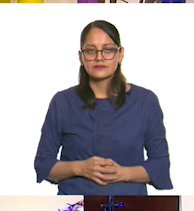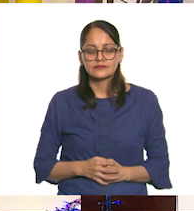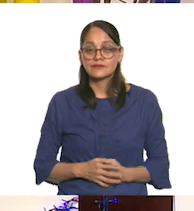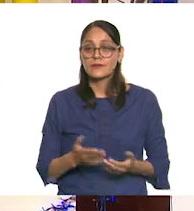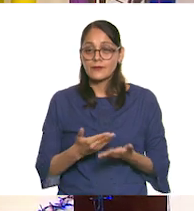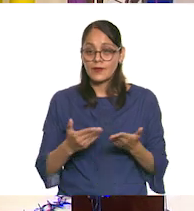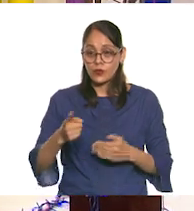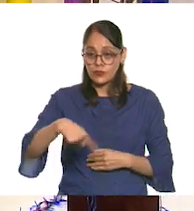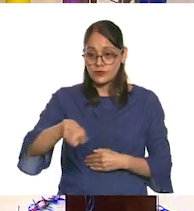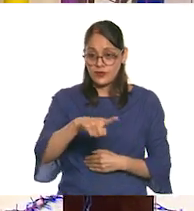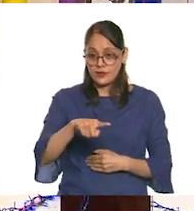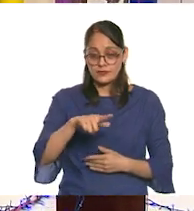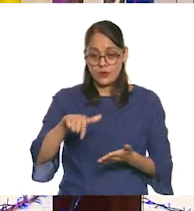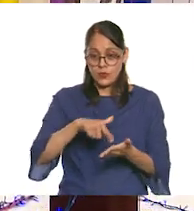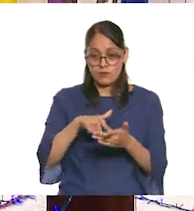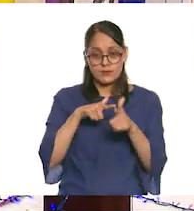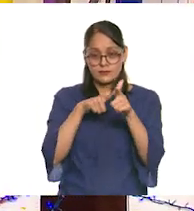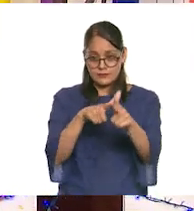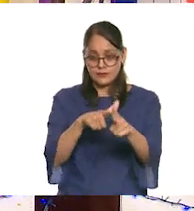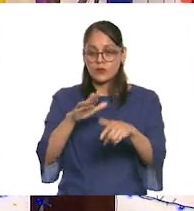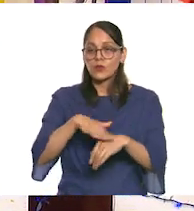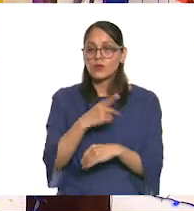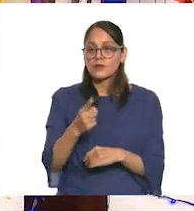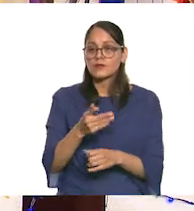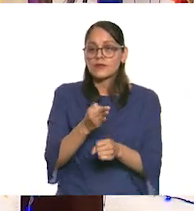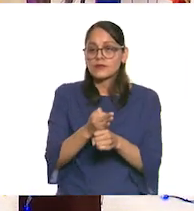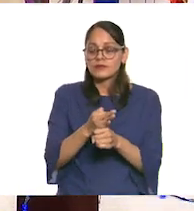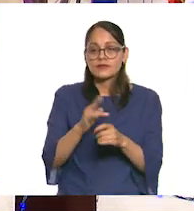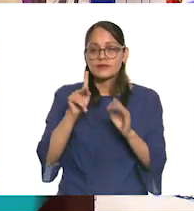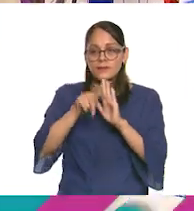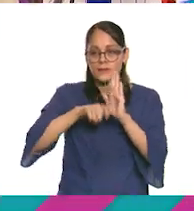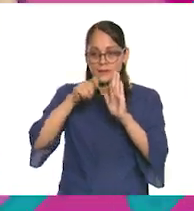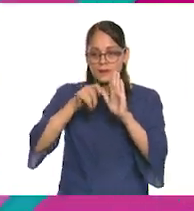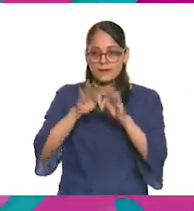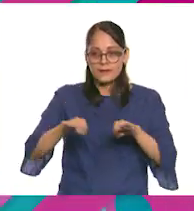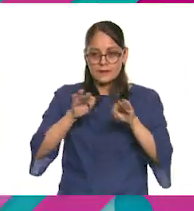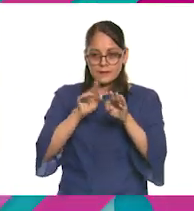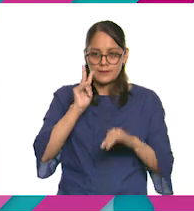No se muevan de sus lugares porque vamos a ver una cápsula muy importante.